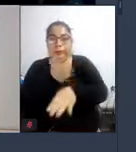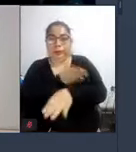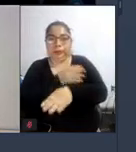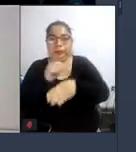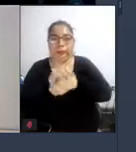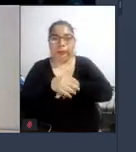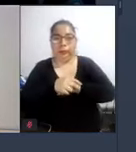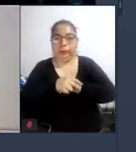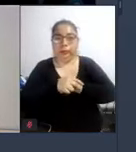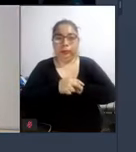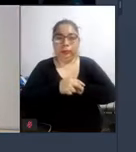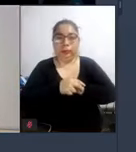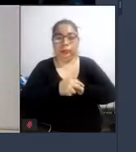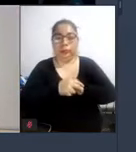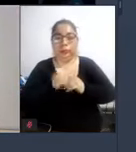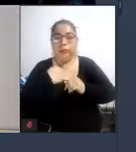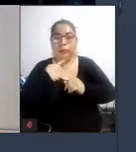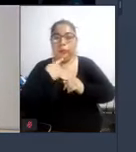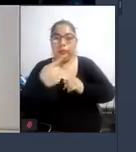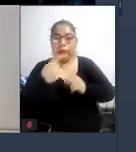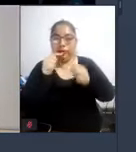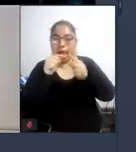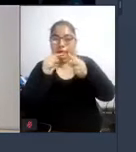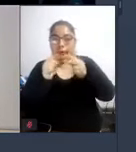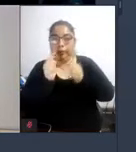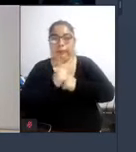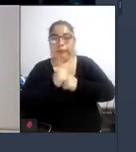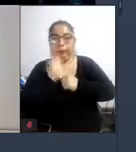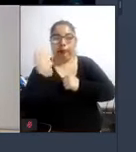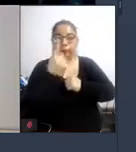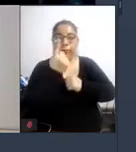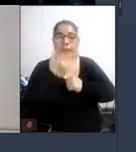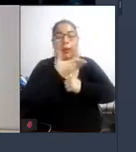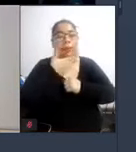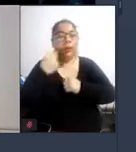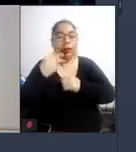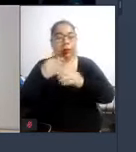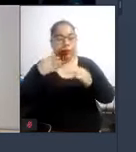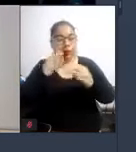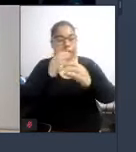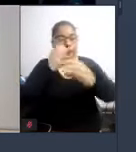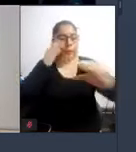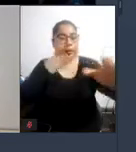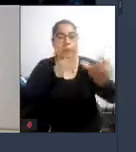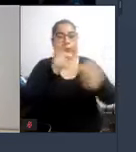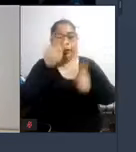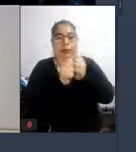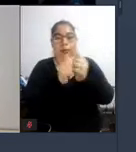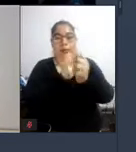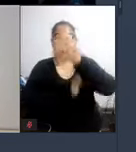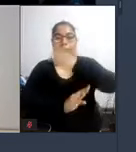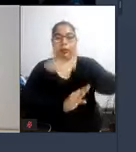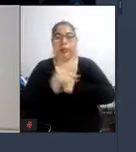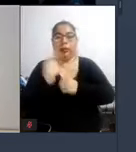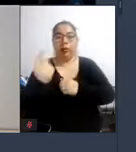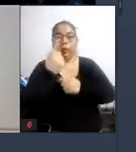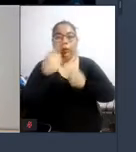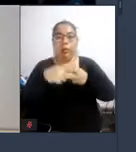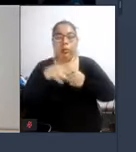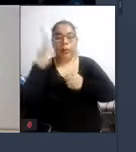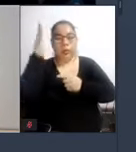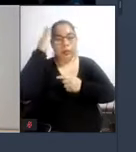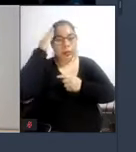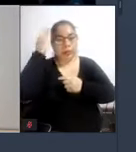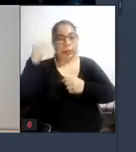sí los voy a empezar a mencionar una mejor movilidad para las personas con discapacidad comienza con la conciencia y el